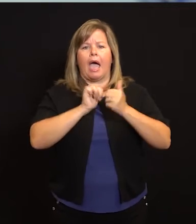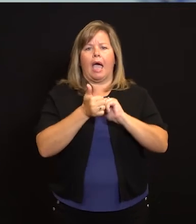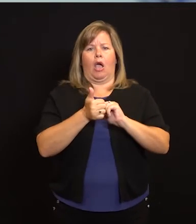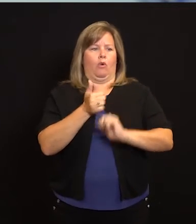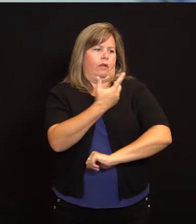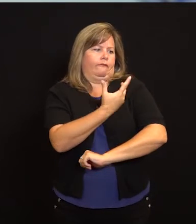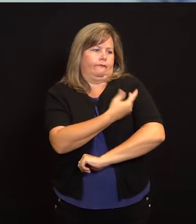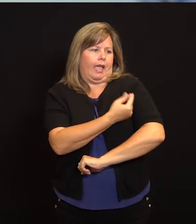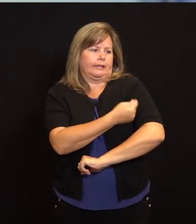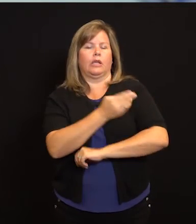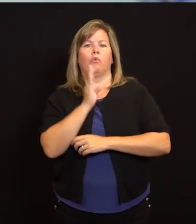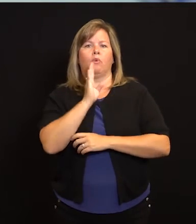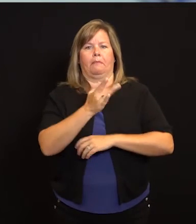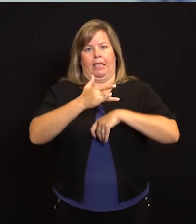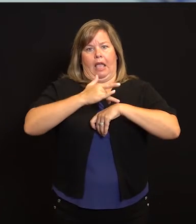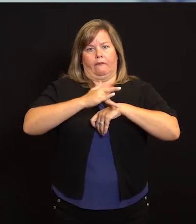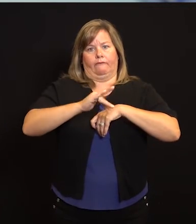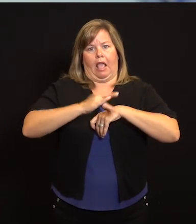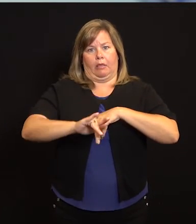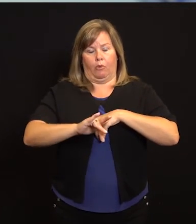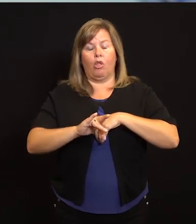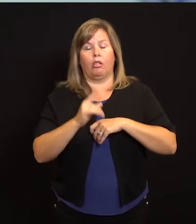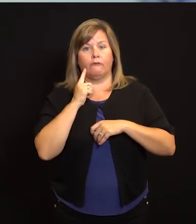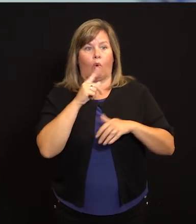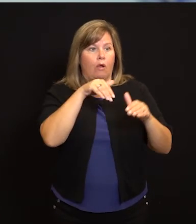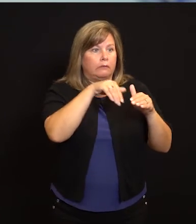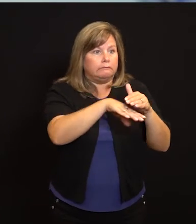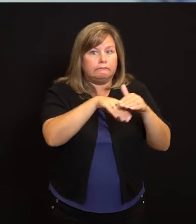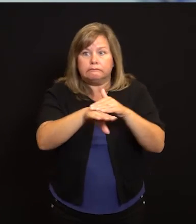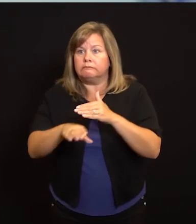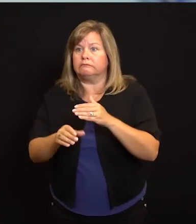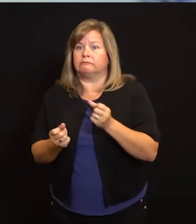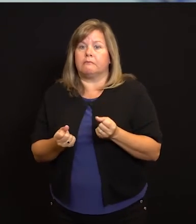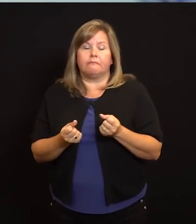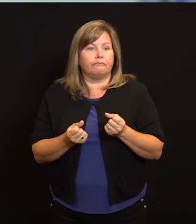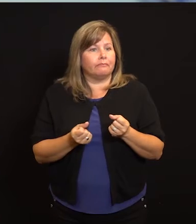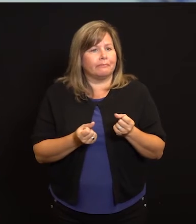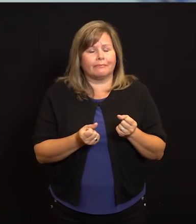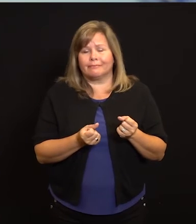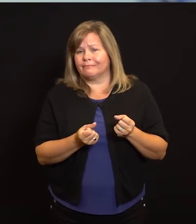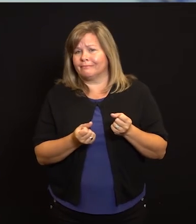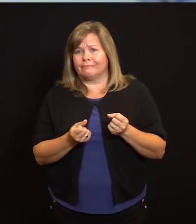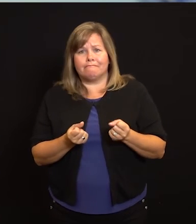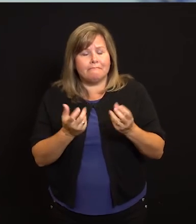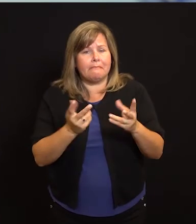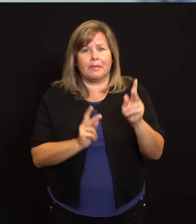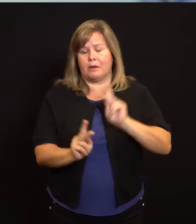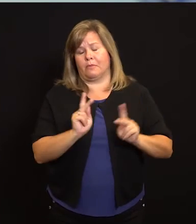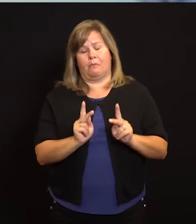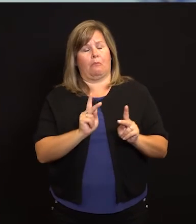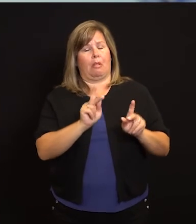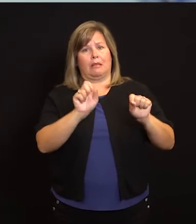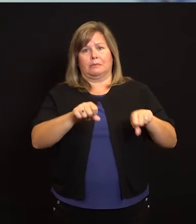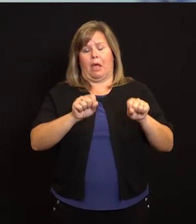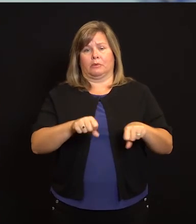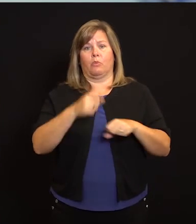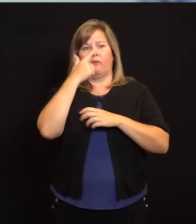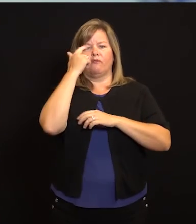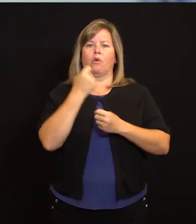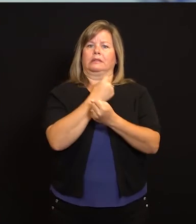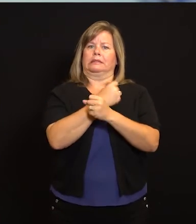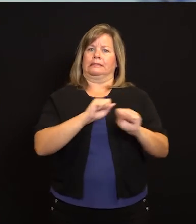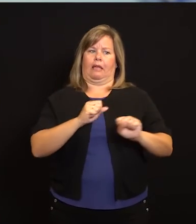forma segura. Así que estamos pensando en esa estrategia final que conocen aquí como traemos